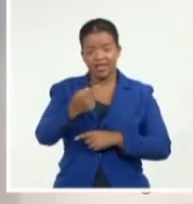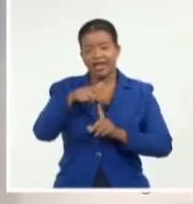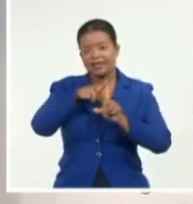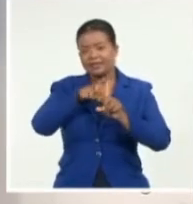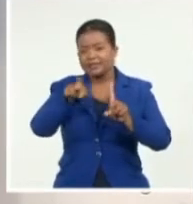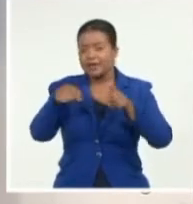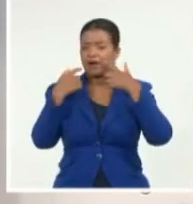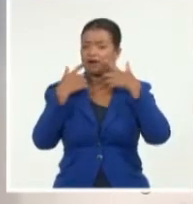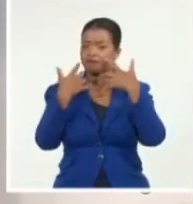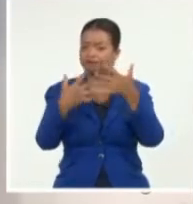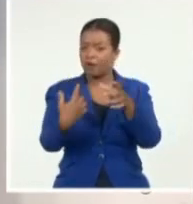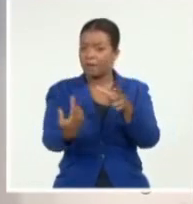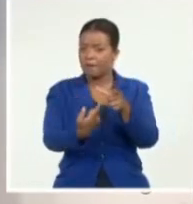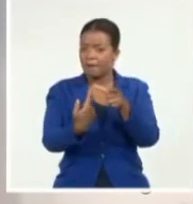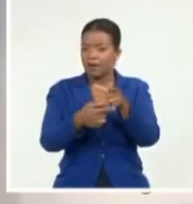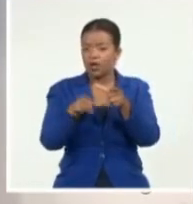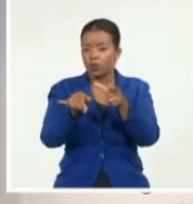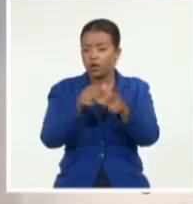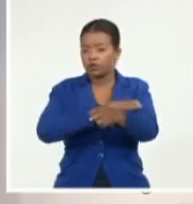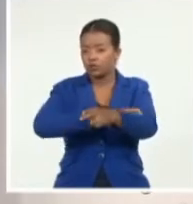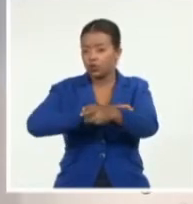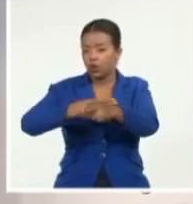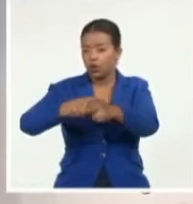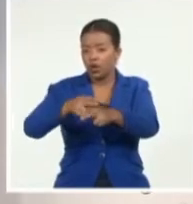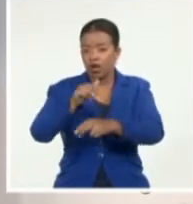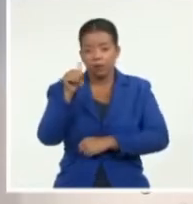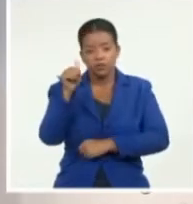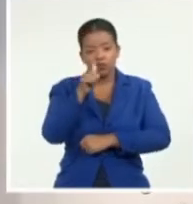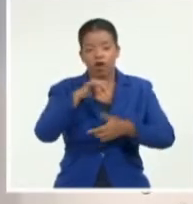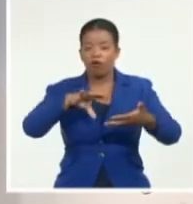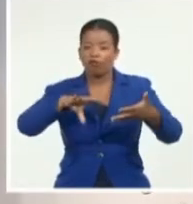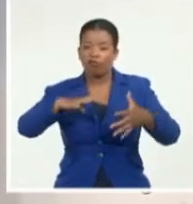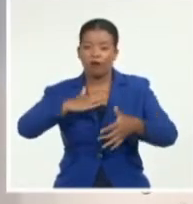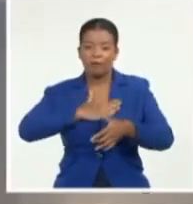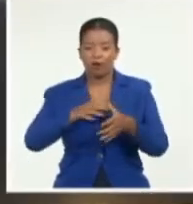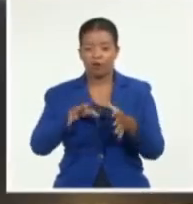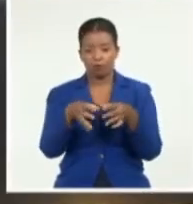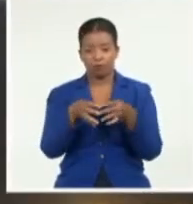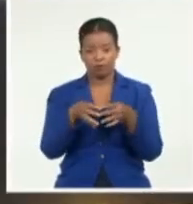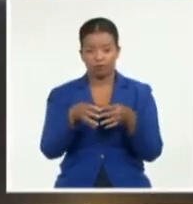su repertorio y un relato visual sobre la manera de interpretar de la agrupación.